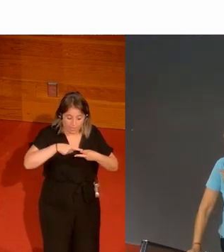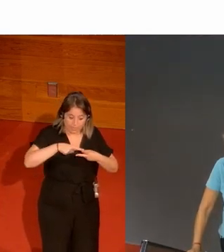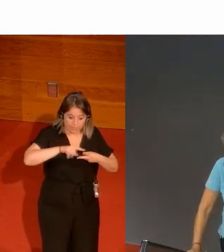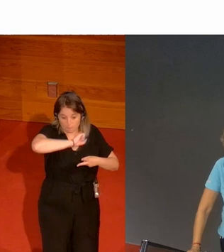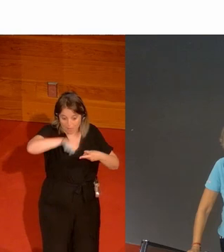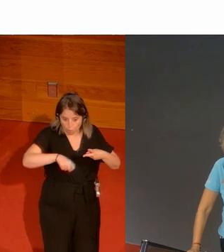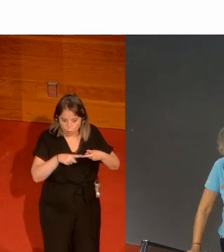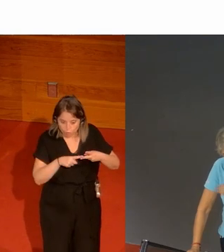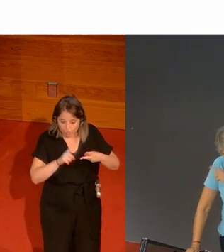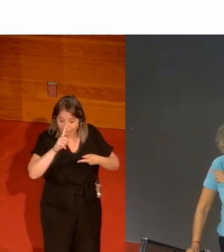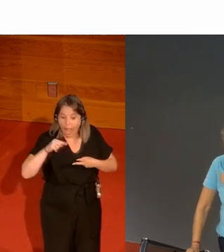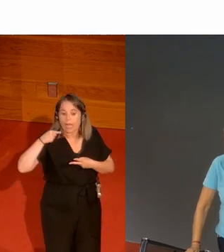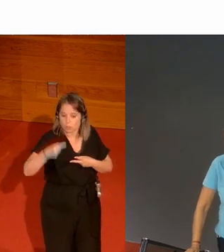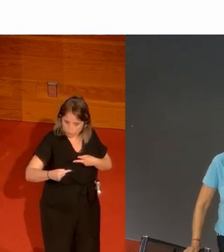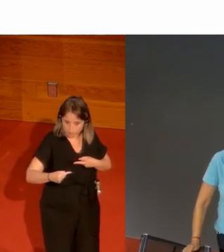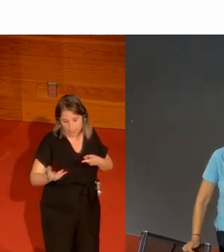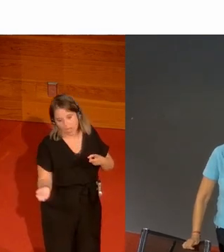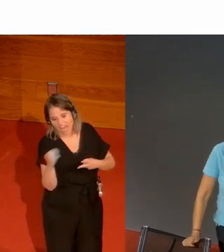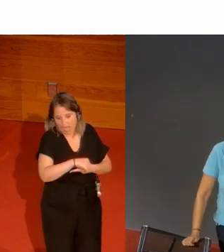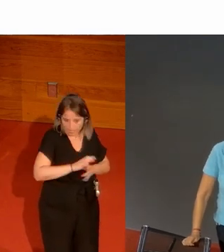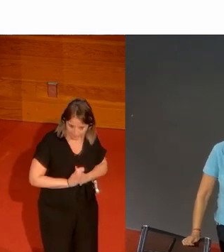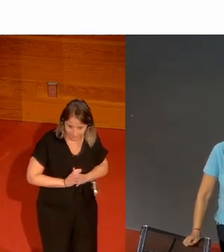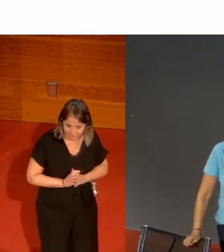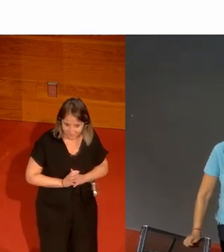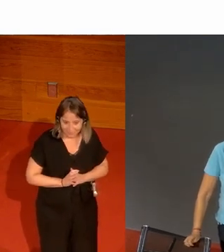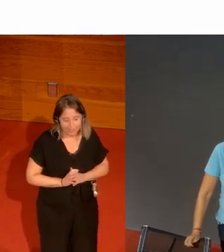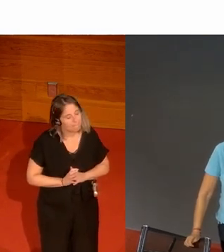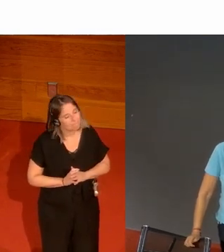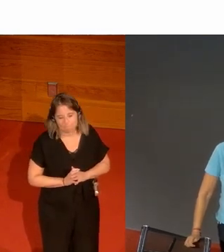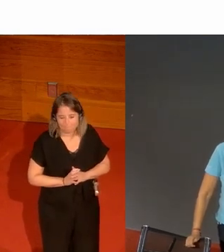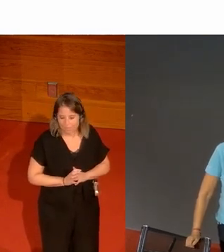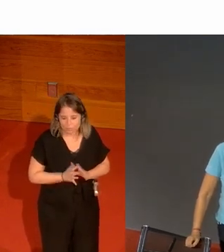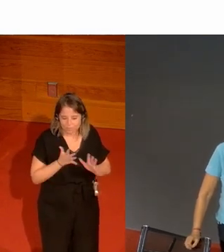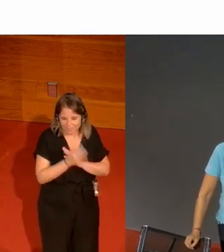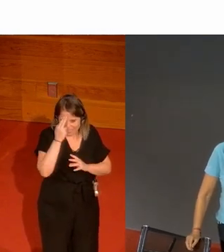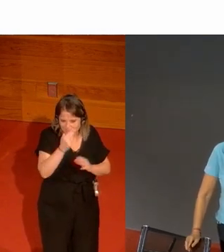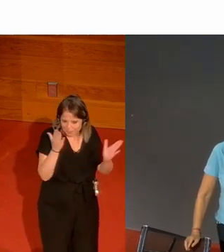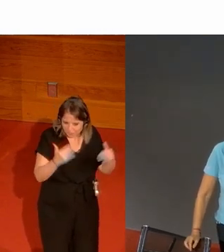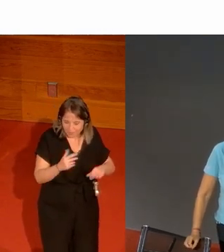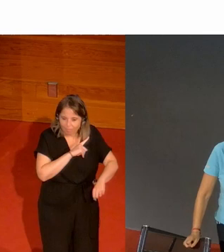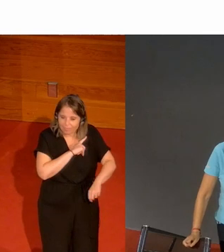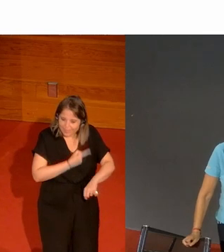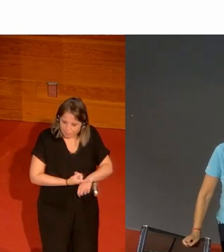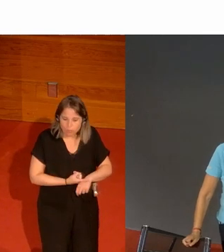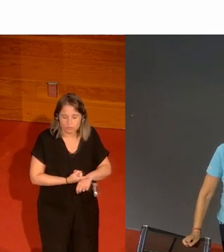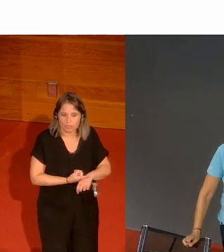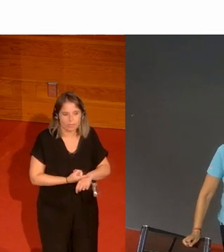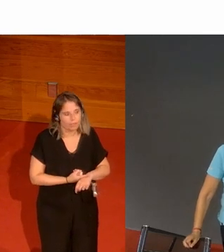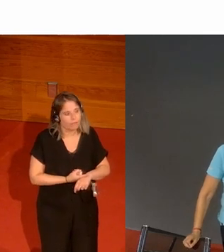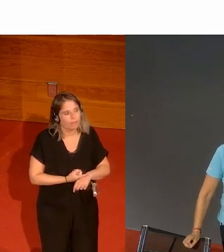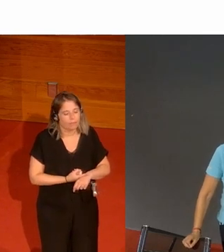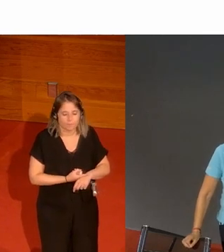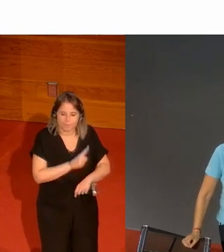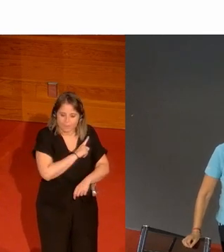tú el año que viene pabila y le ganas pero no es una falta de respeto y el deporte tiene herramientas buenísimas